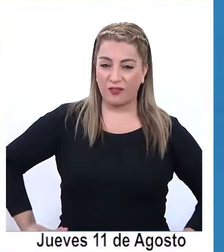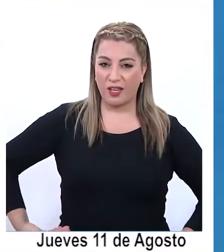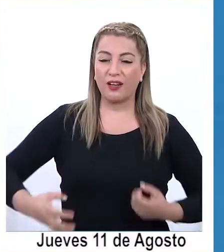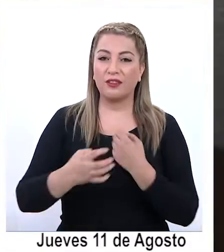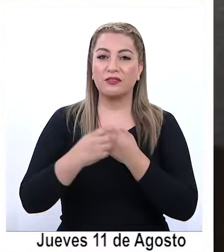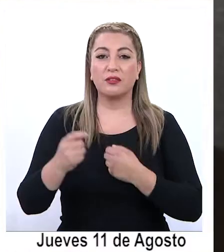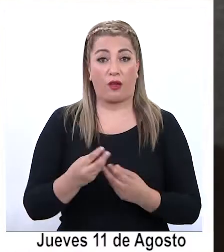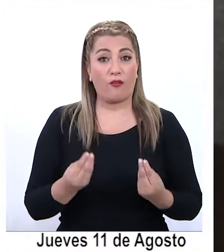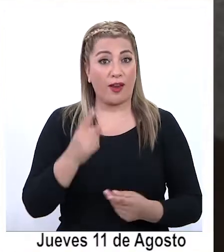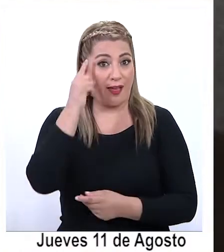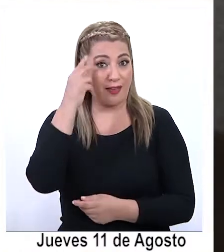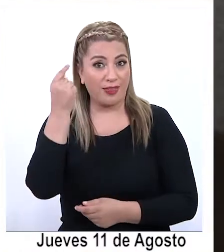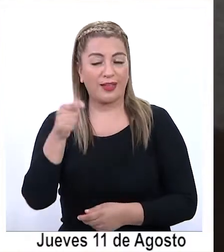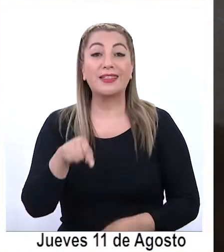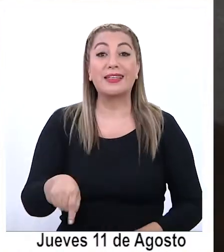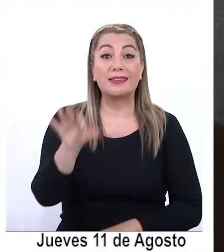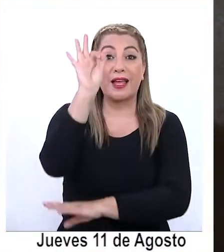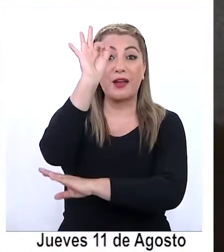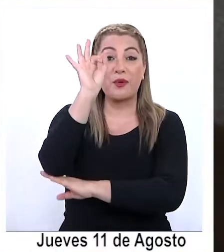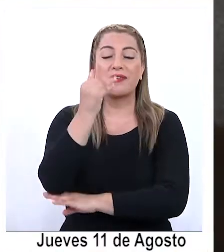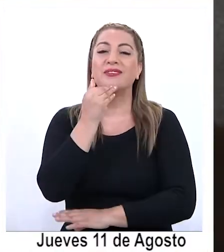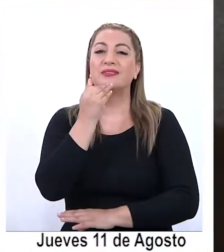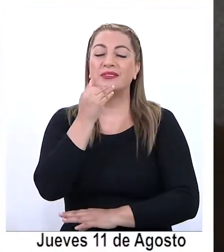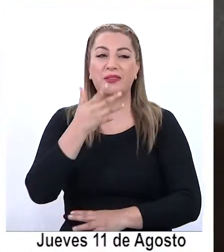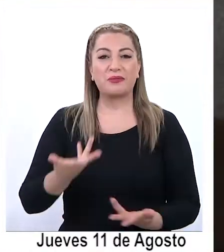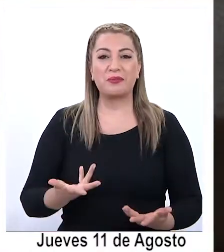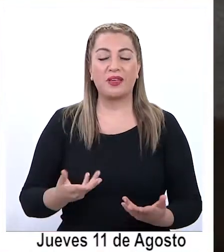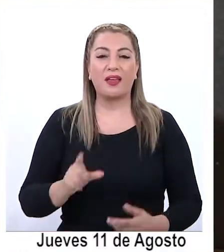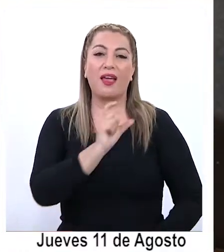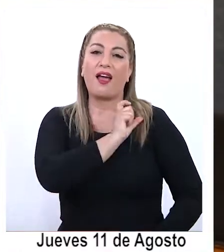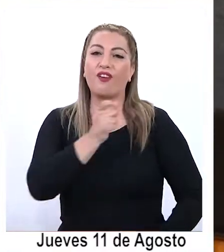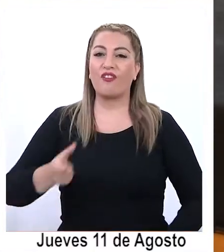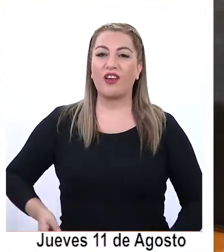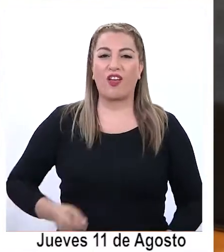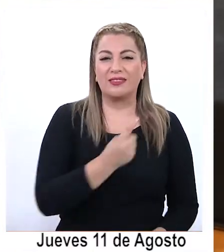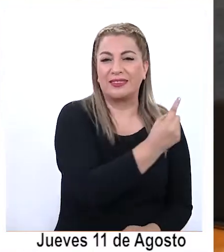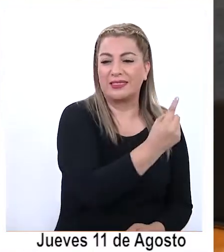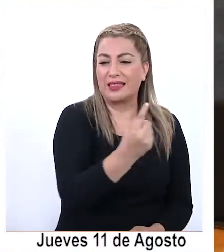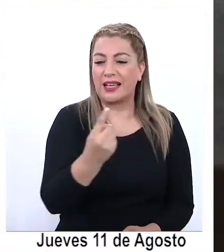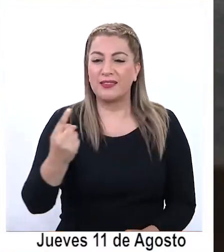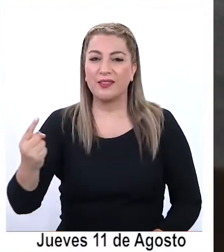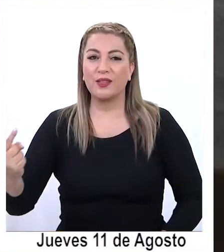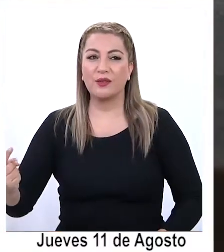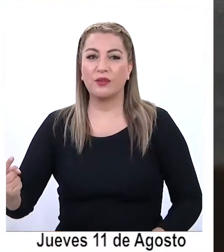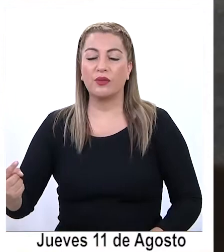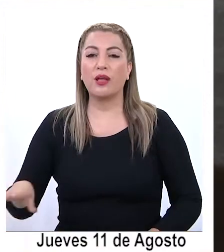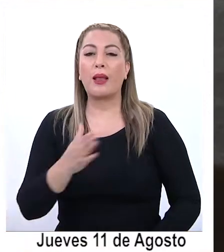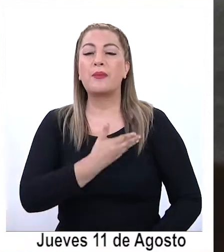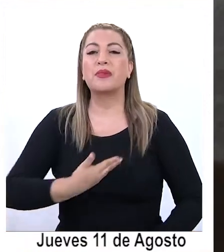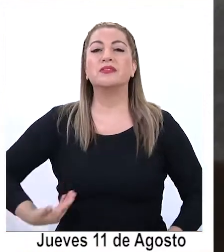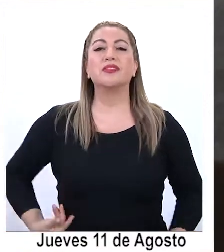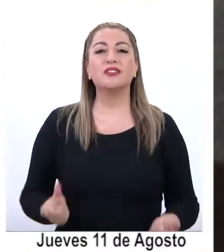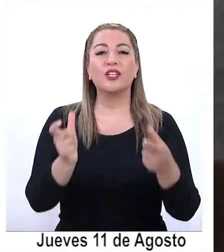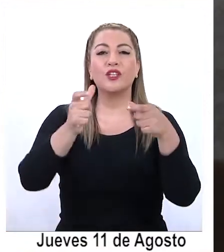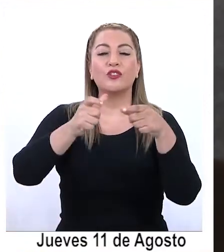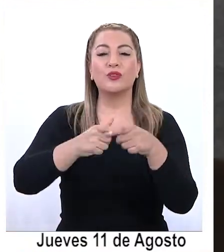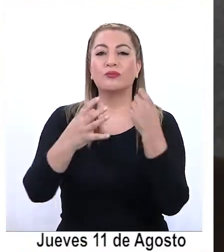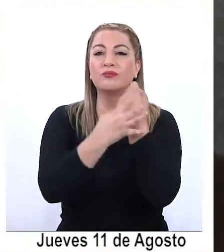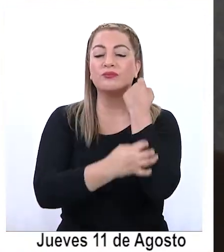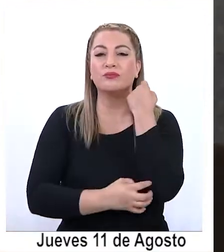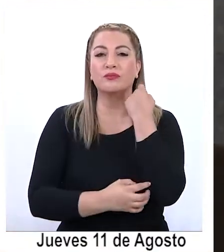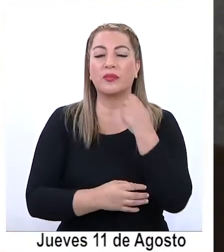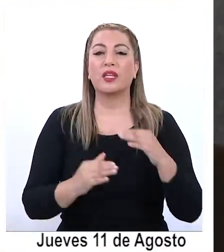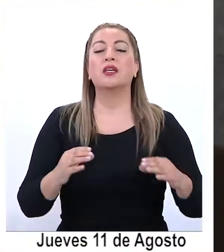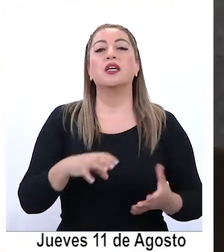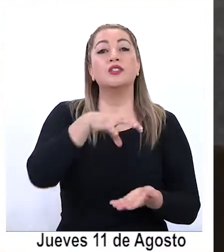idea. Durante la jornada también se entregó a los gobernadores regionales la presidencia de la Comisión Regional de Ciudad,